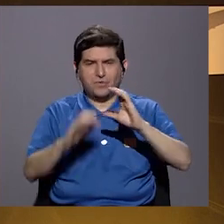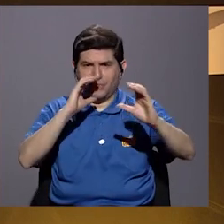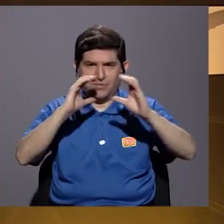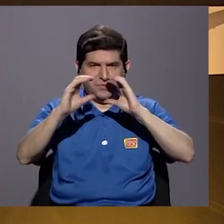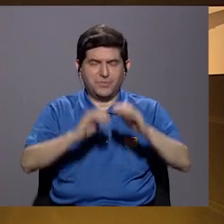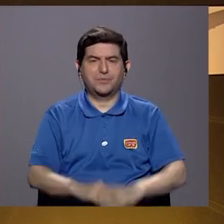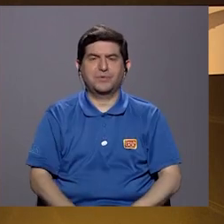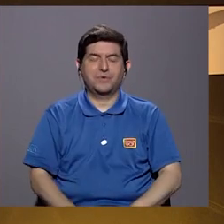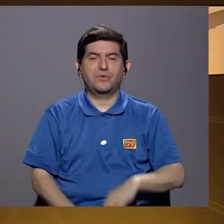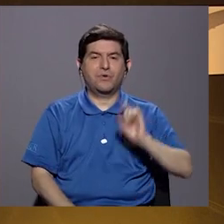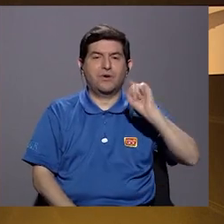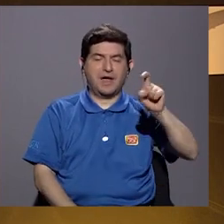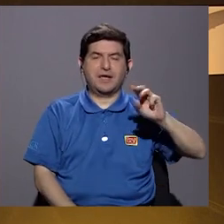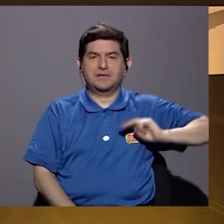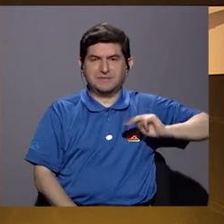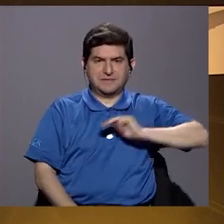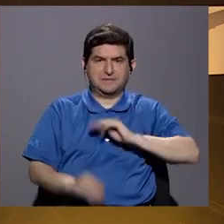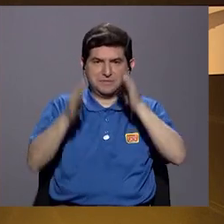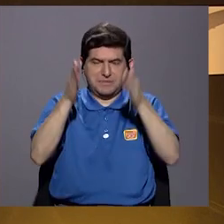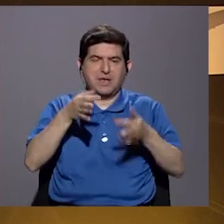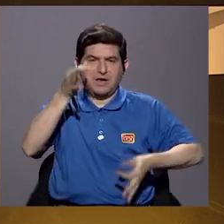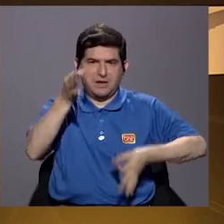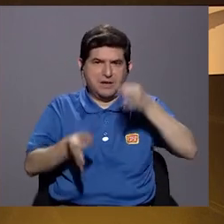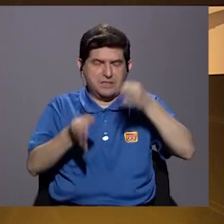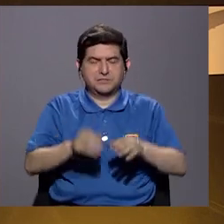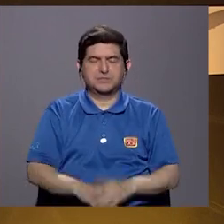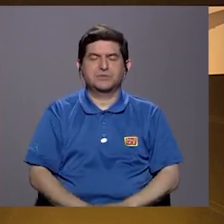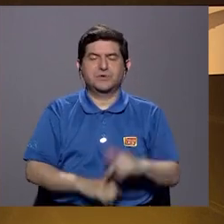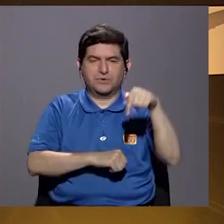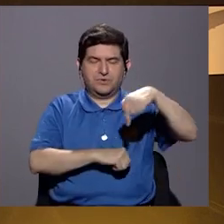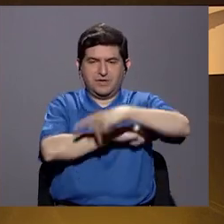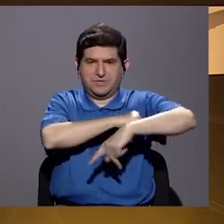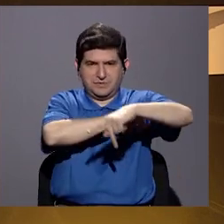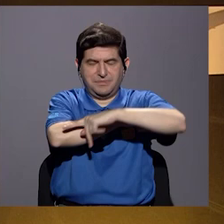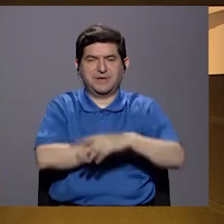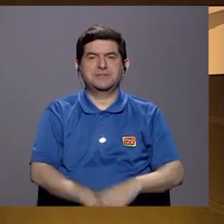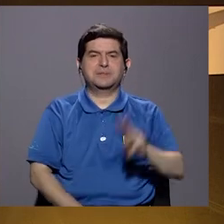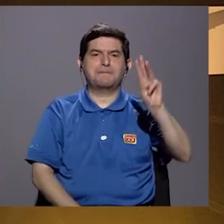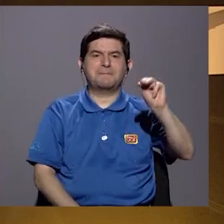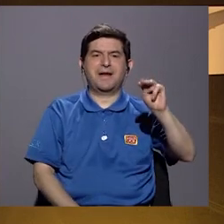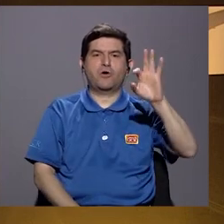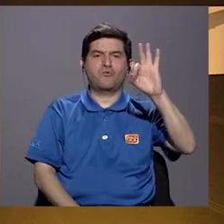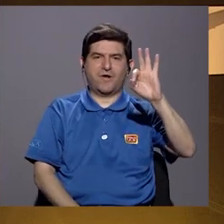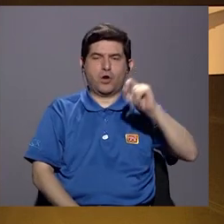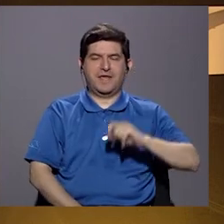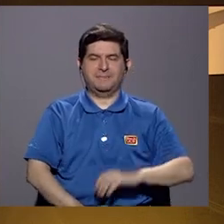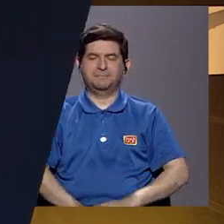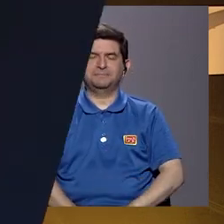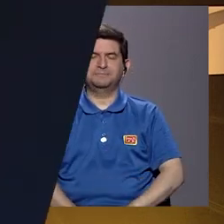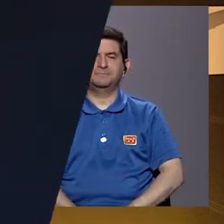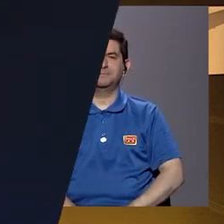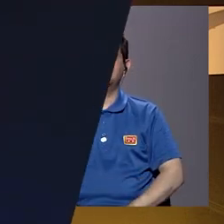conversación con el exministro de Justicia de nuestro país, Marco Fioli.